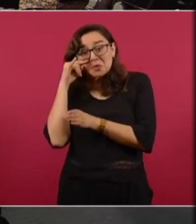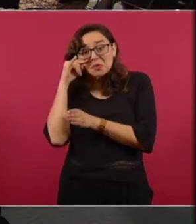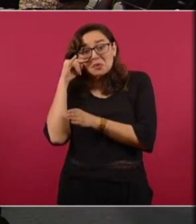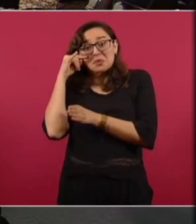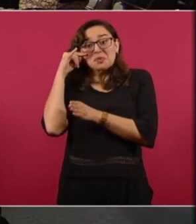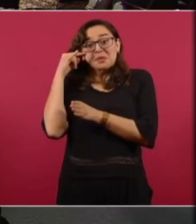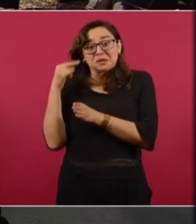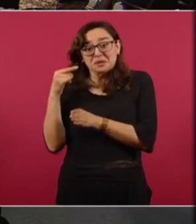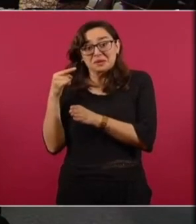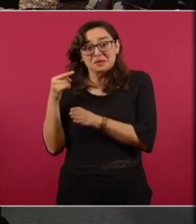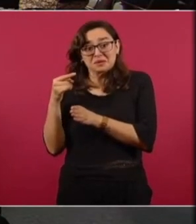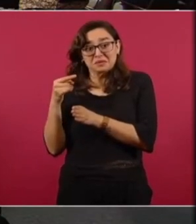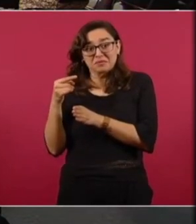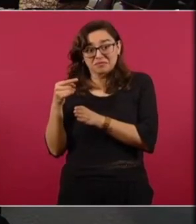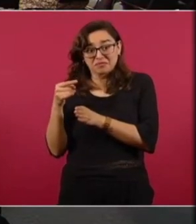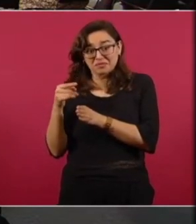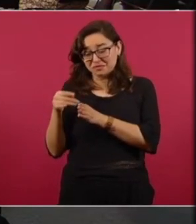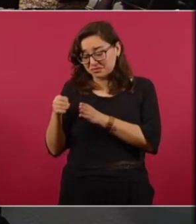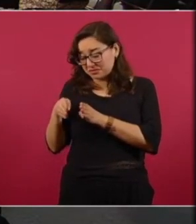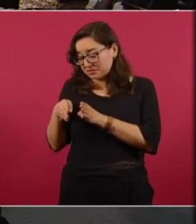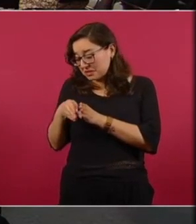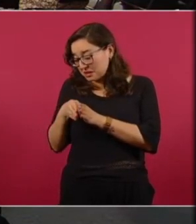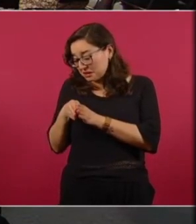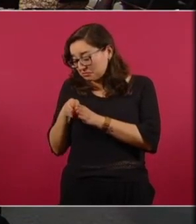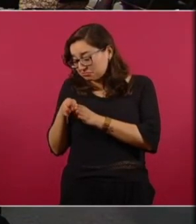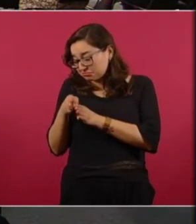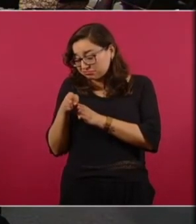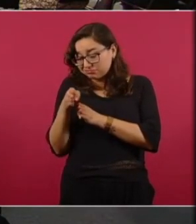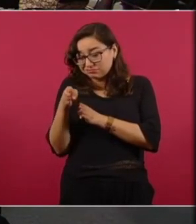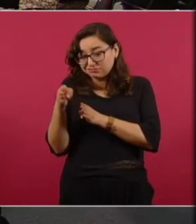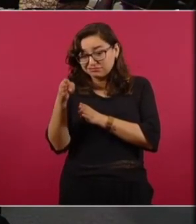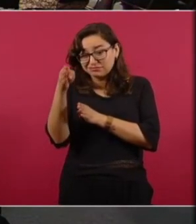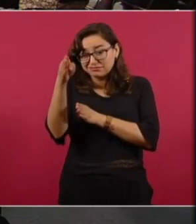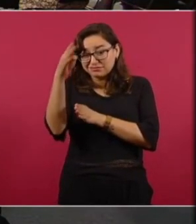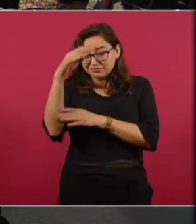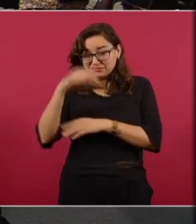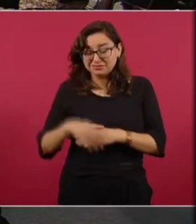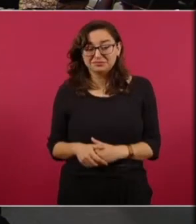ese ese que va aquí exactamente este es el trazo